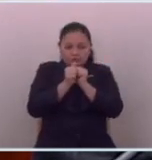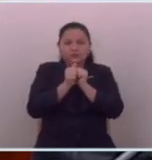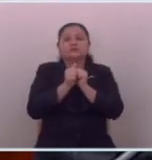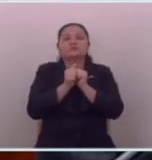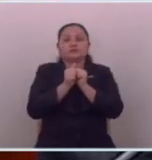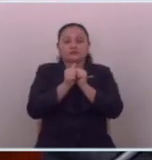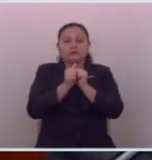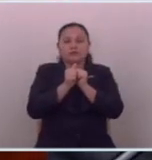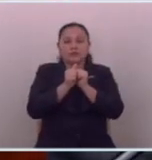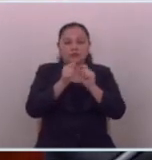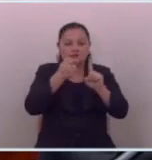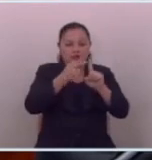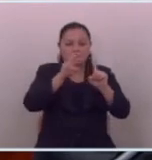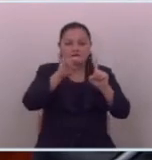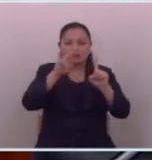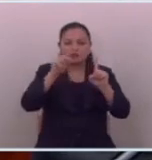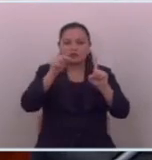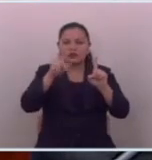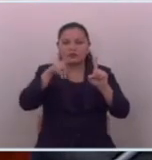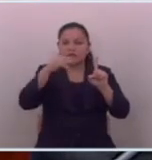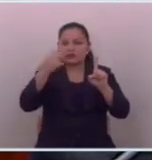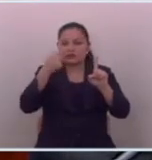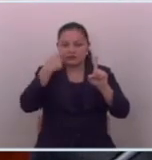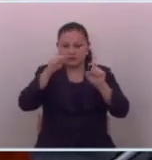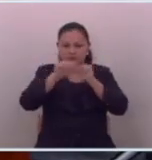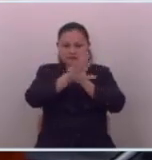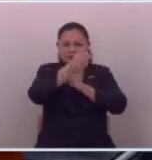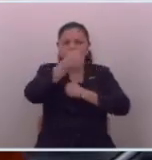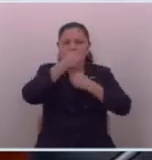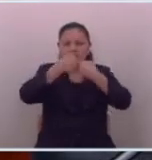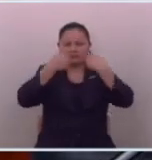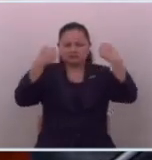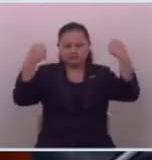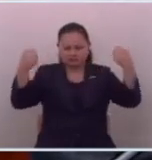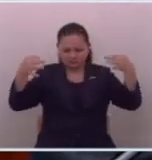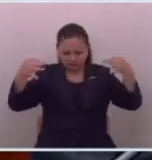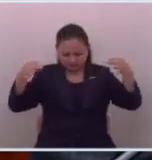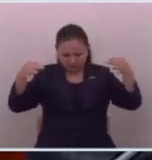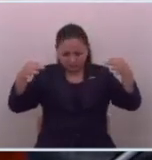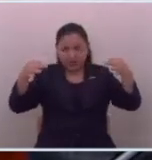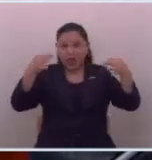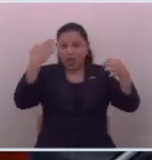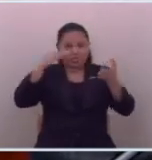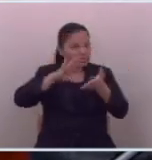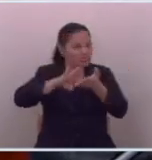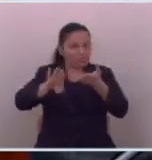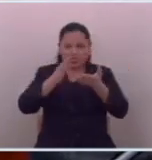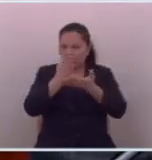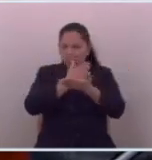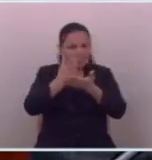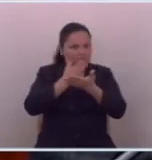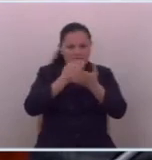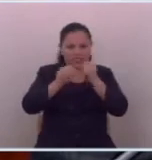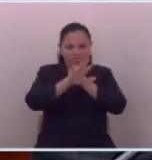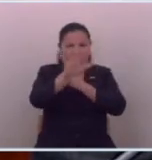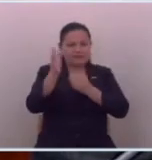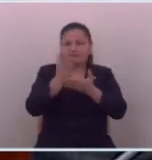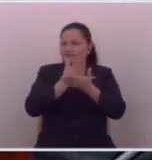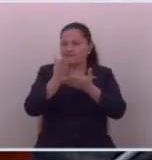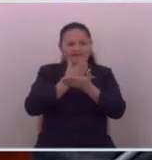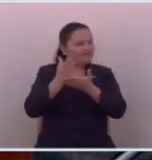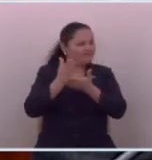ve a Lorena Peña que le escriben unas notas bien bonitas así las grandes páginas antes que ni pagando se las sacaban pues